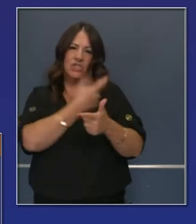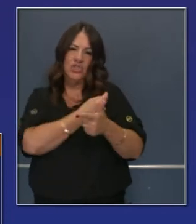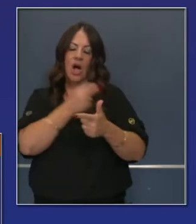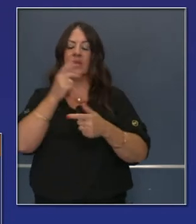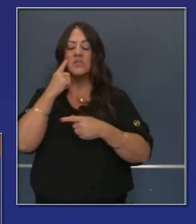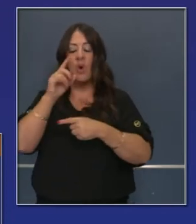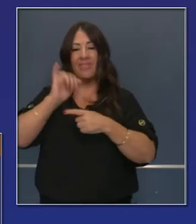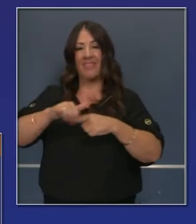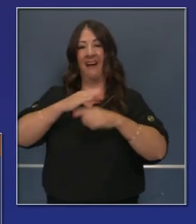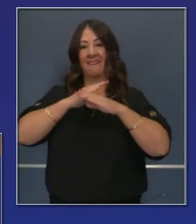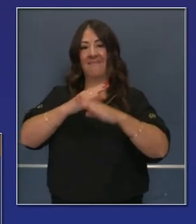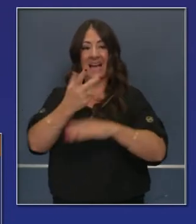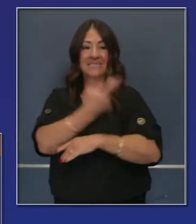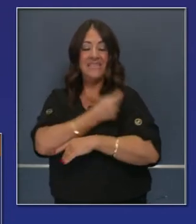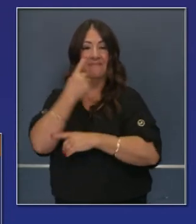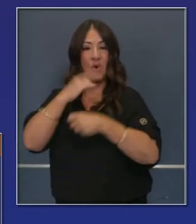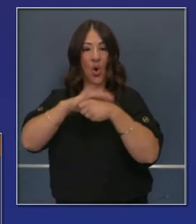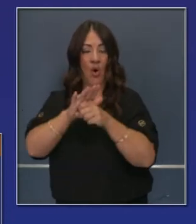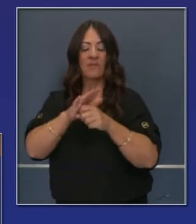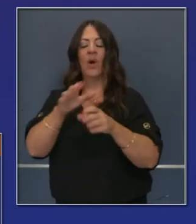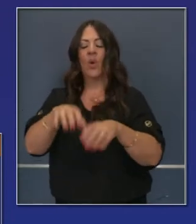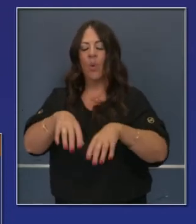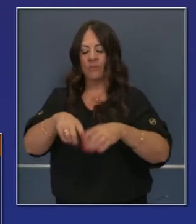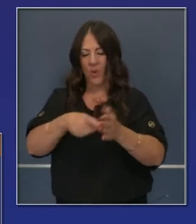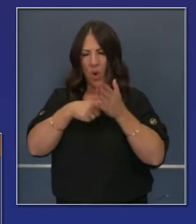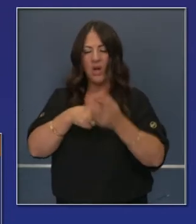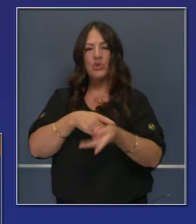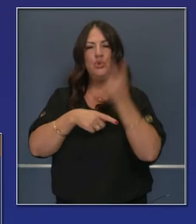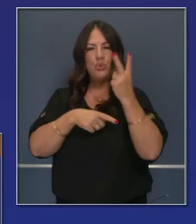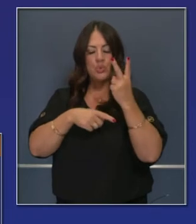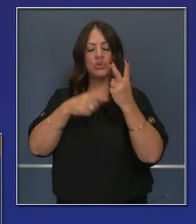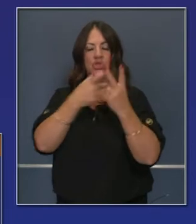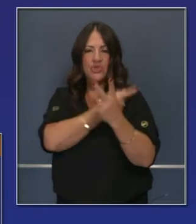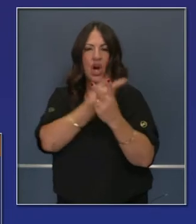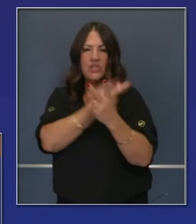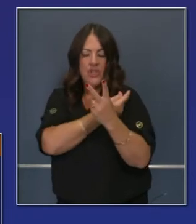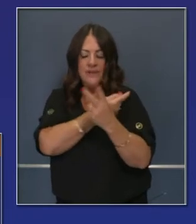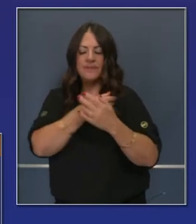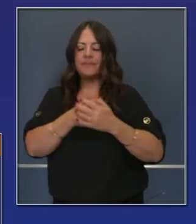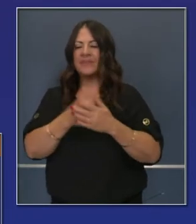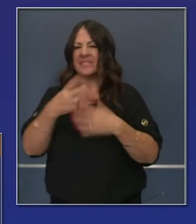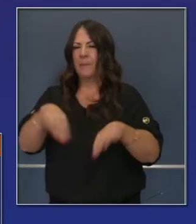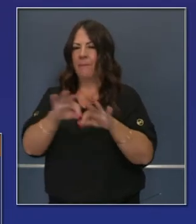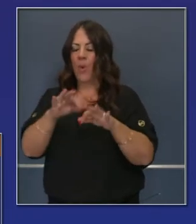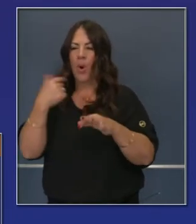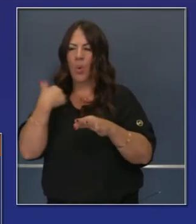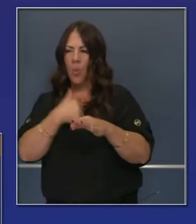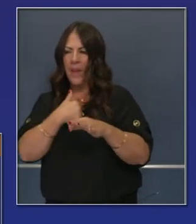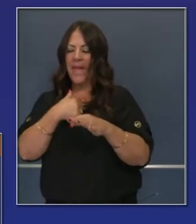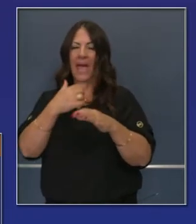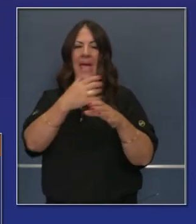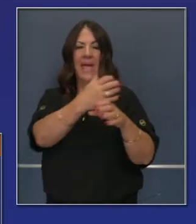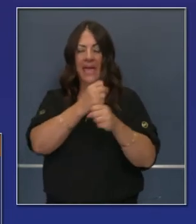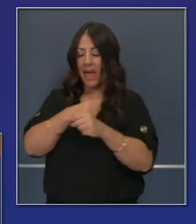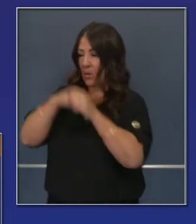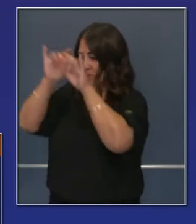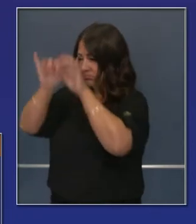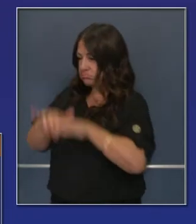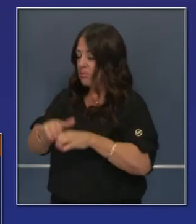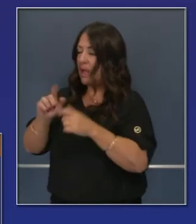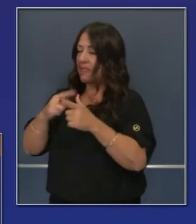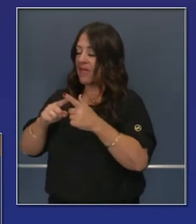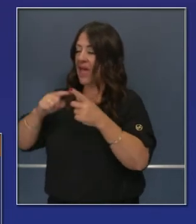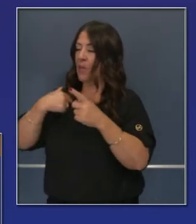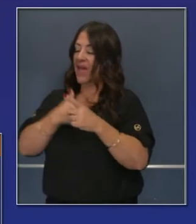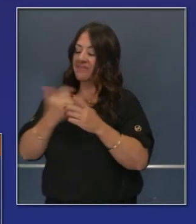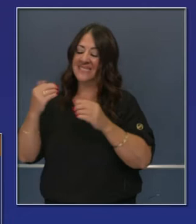privacidad, cómo hacer que el gobierno federal y el estado estén protegiendo la privacidad de